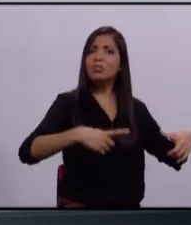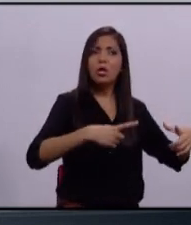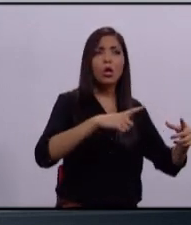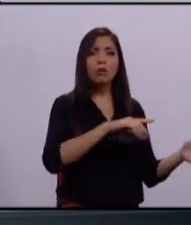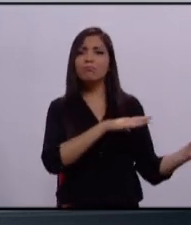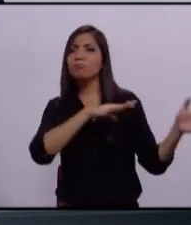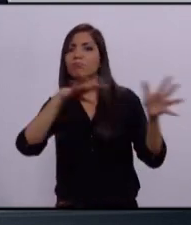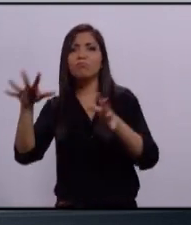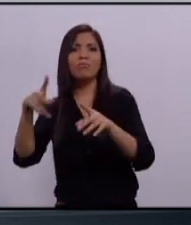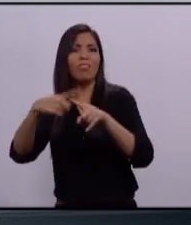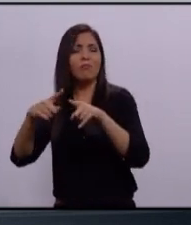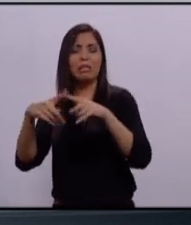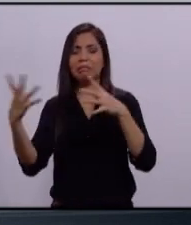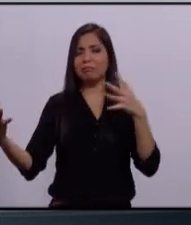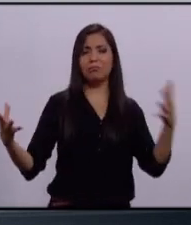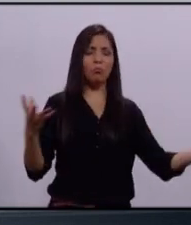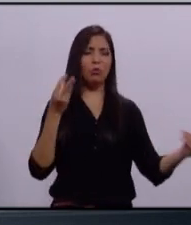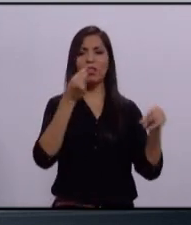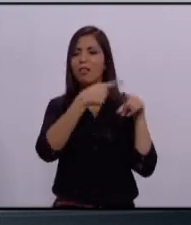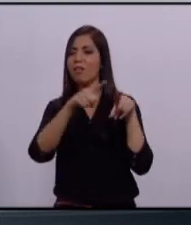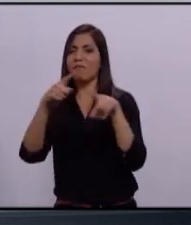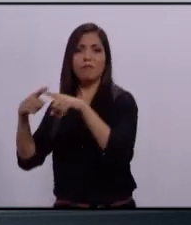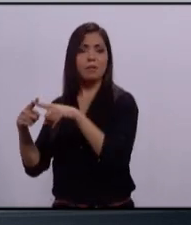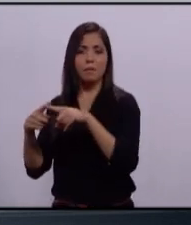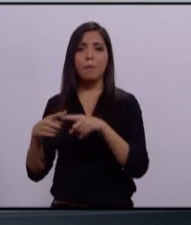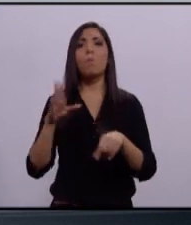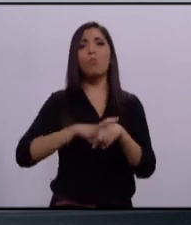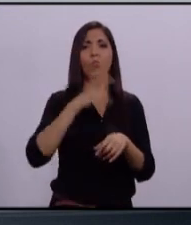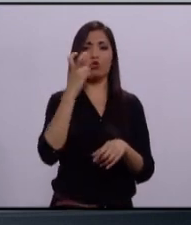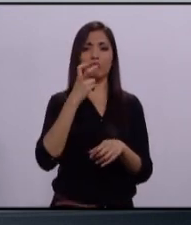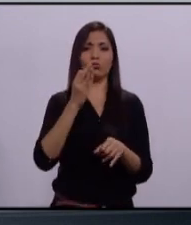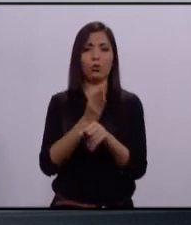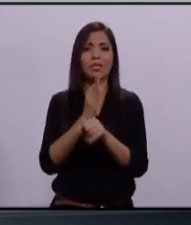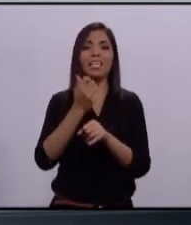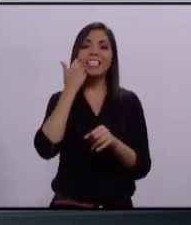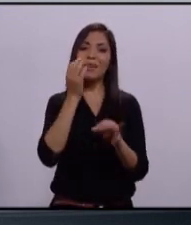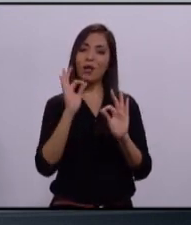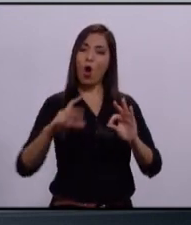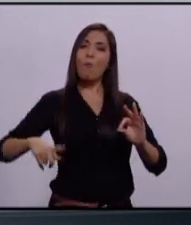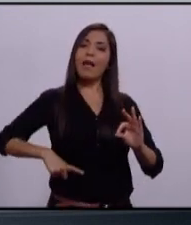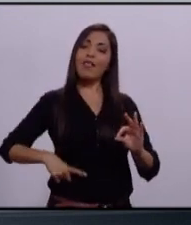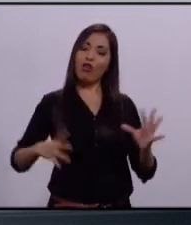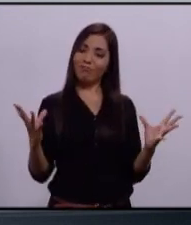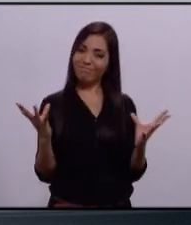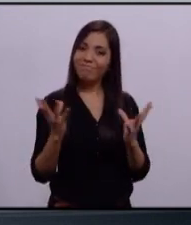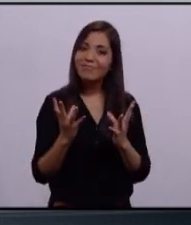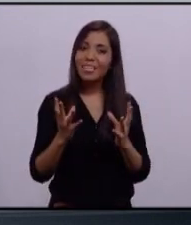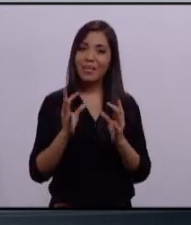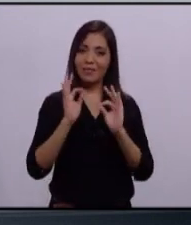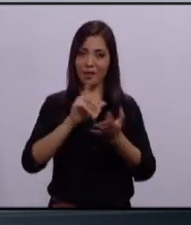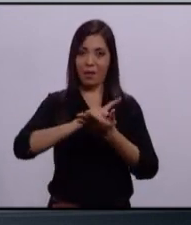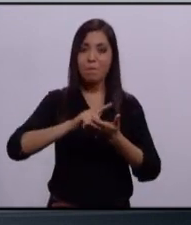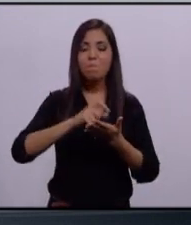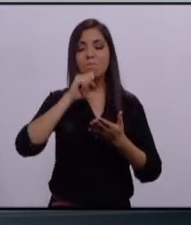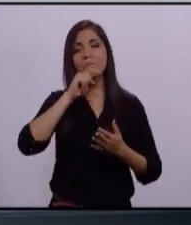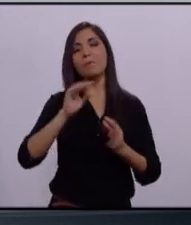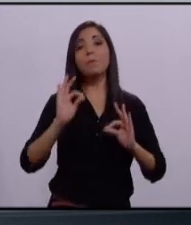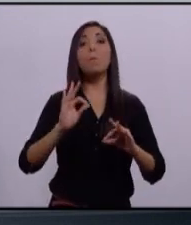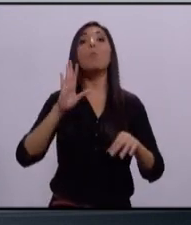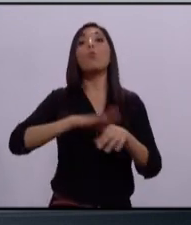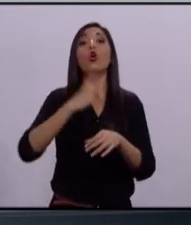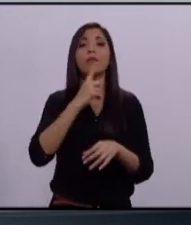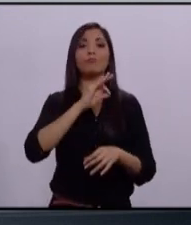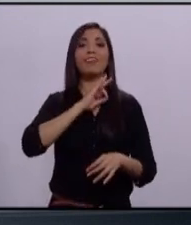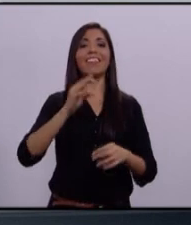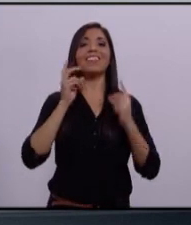nada tienen. Por eso, nuestra propuesta se centra en un gobierno cercano, transparente, eficiente, que dé